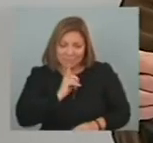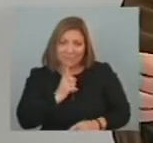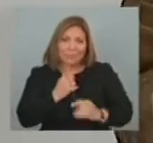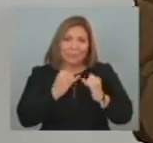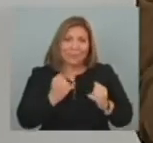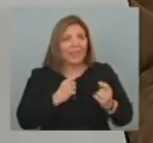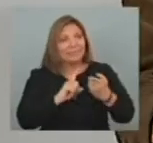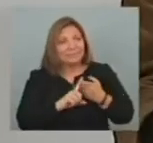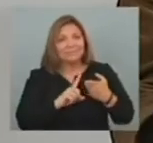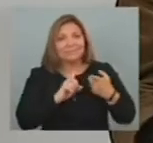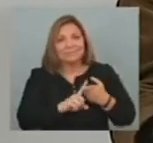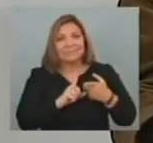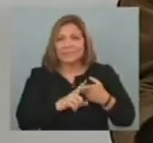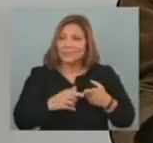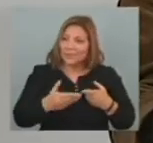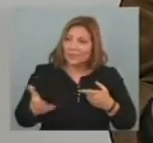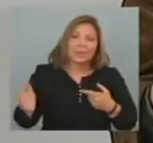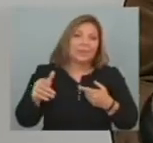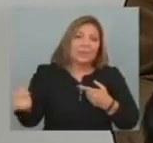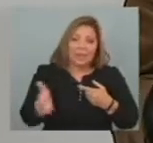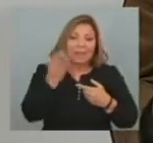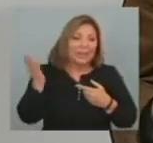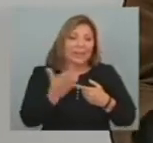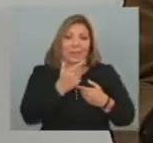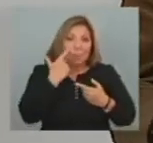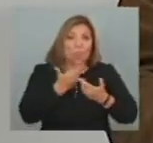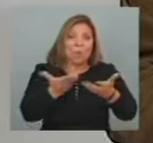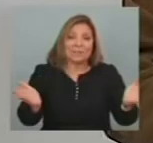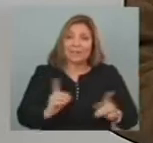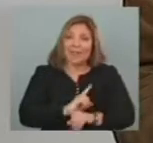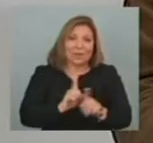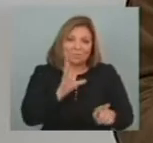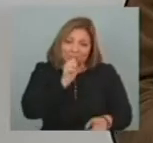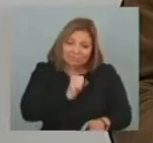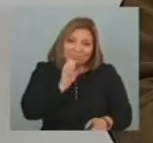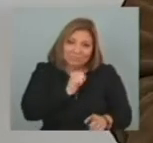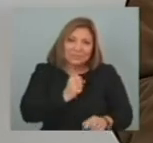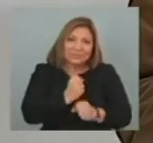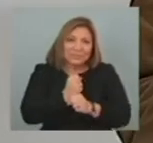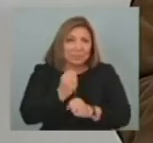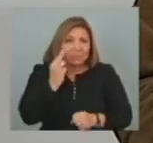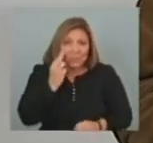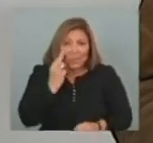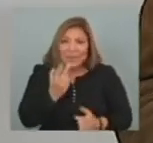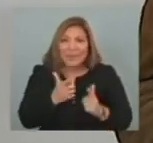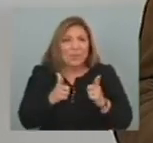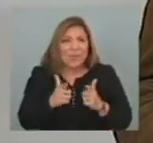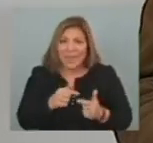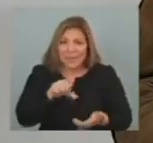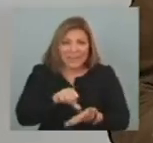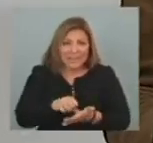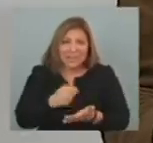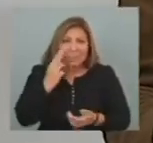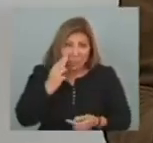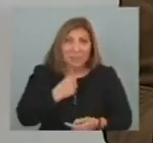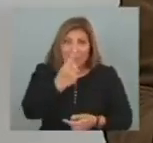a día Y la demostración Está en estos números Que siendo un problema Porque ojalá No hubiera ninguno No hay ningún país Con el que no se tenga